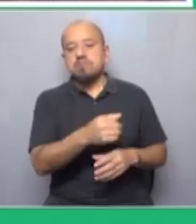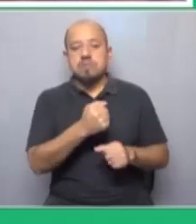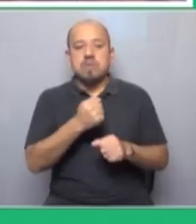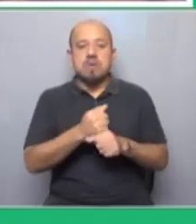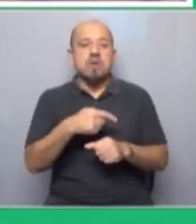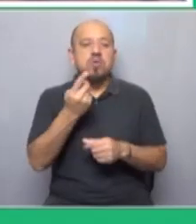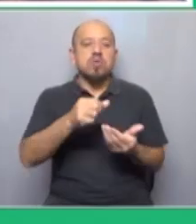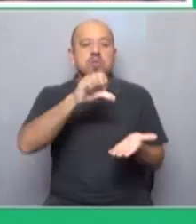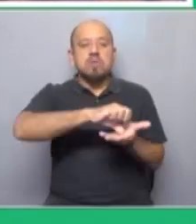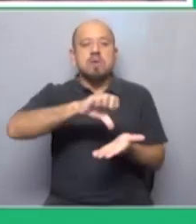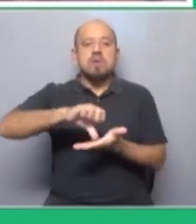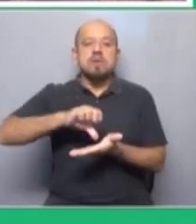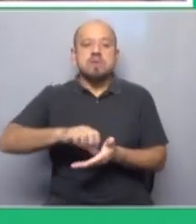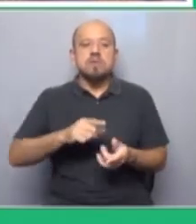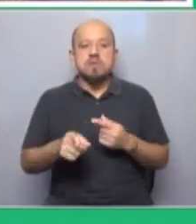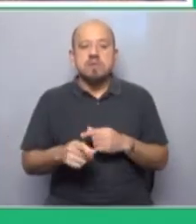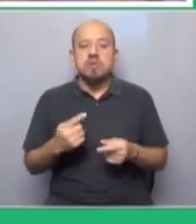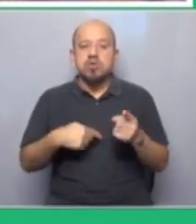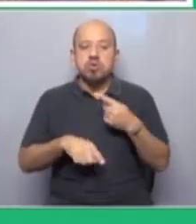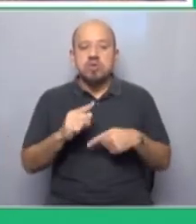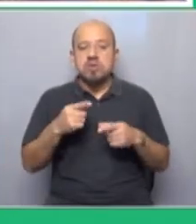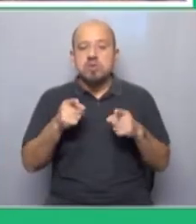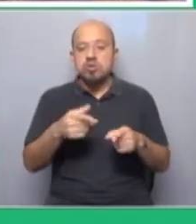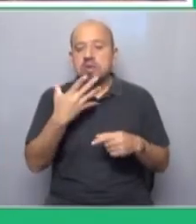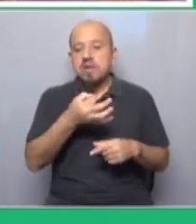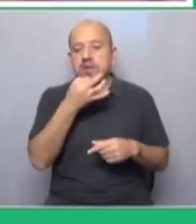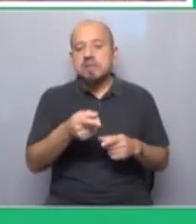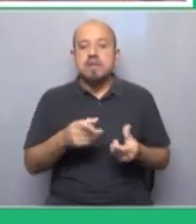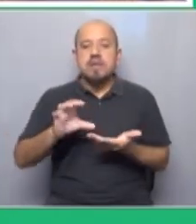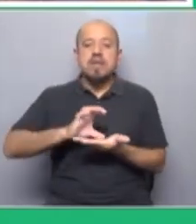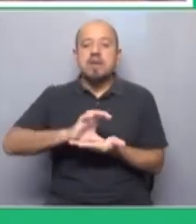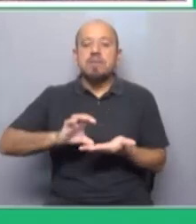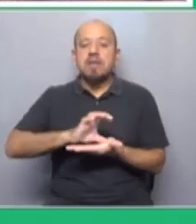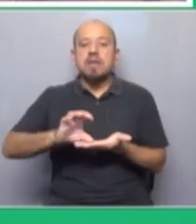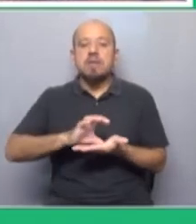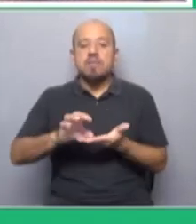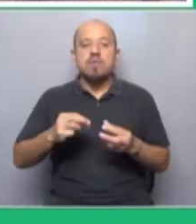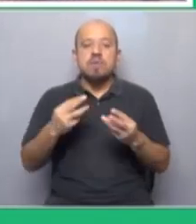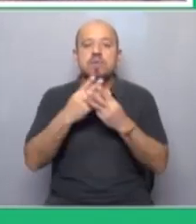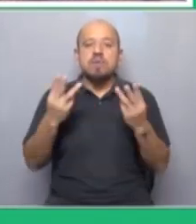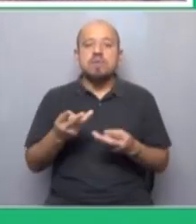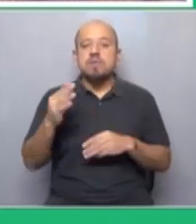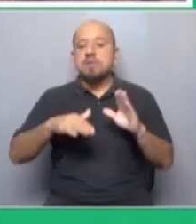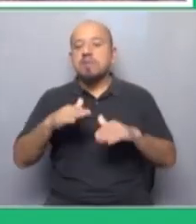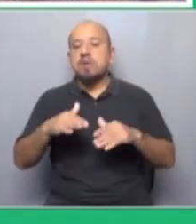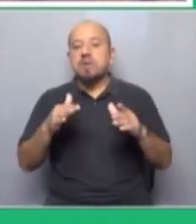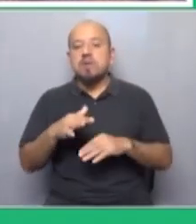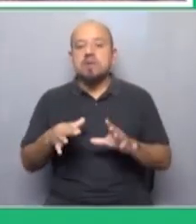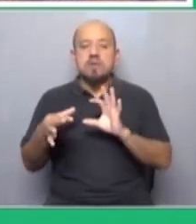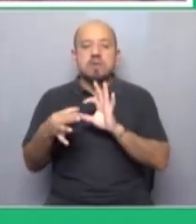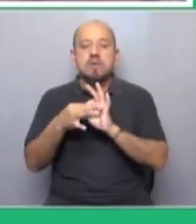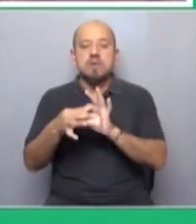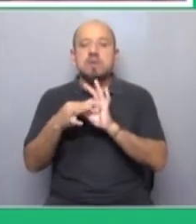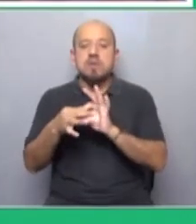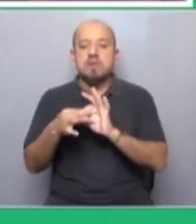otros países. Y eso quiere decir que la economía global capitalista, el capitalismo global, depende cada vez más de la mano de